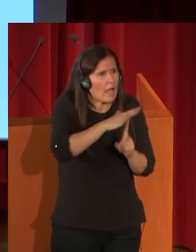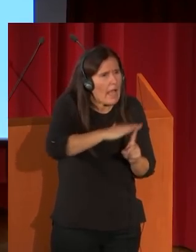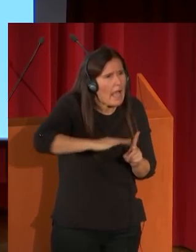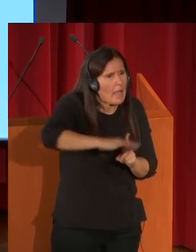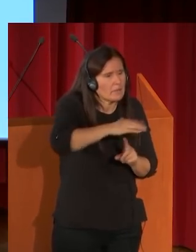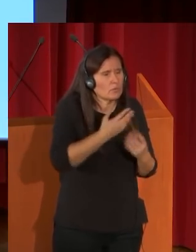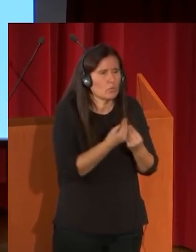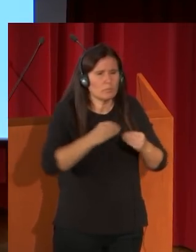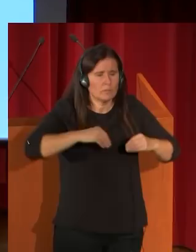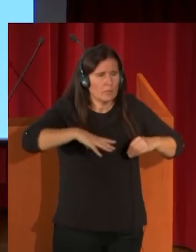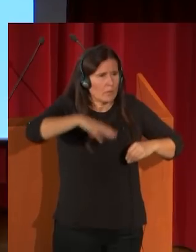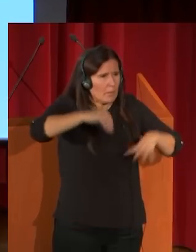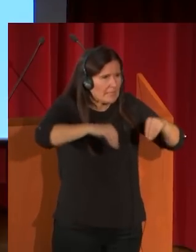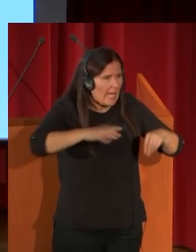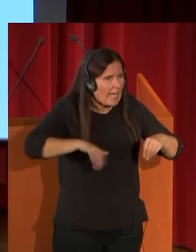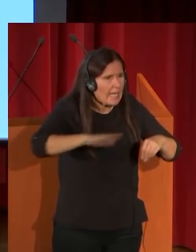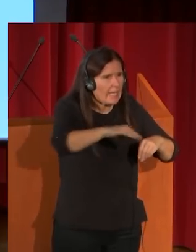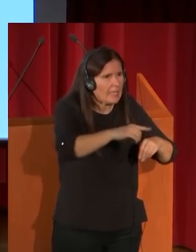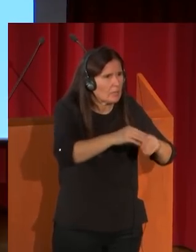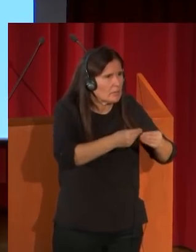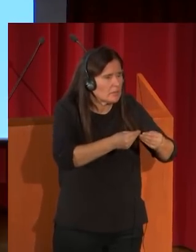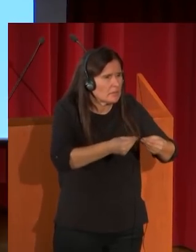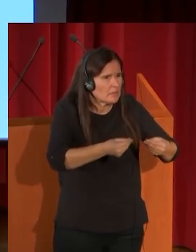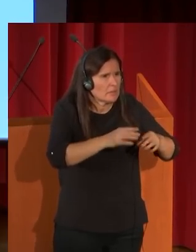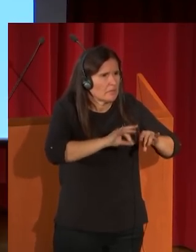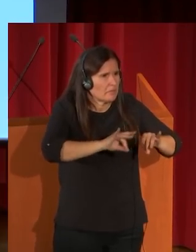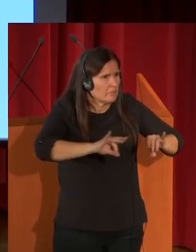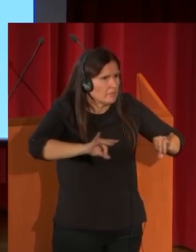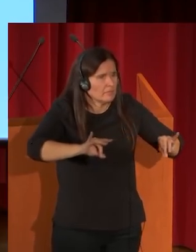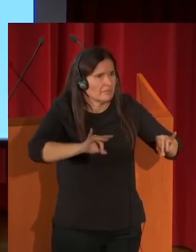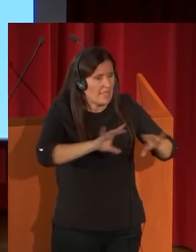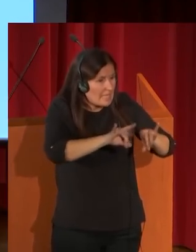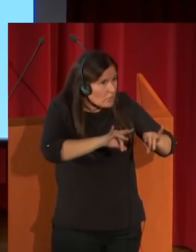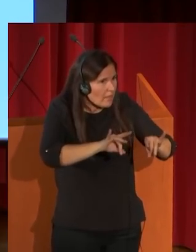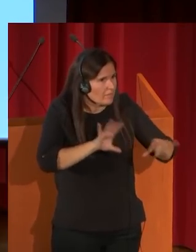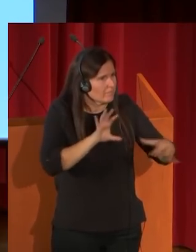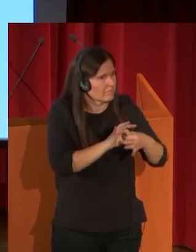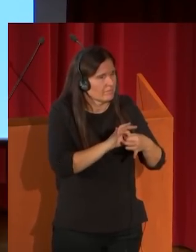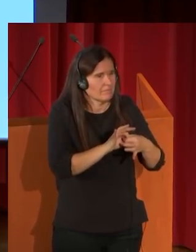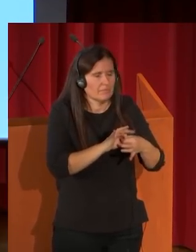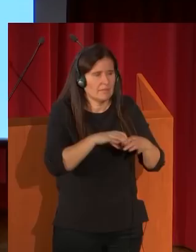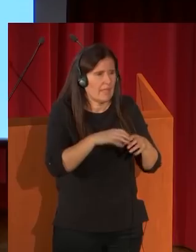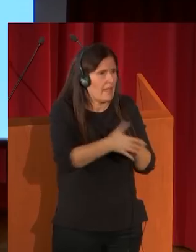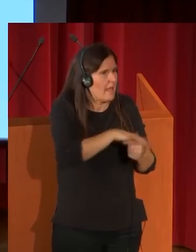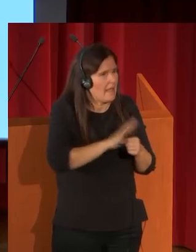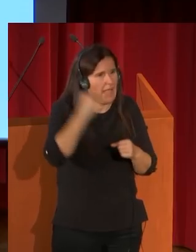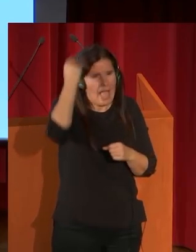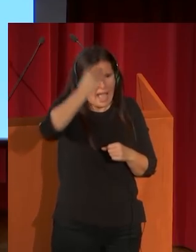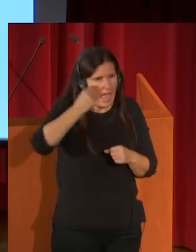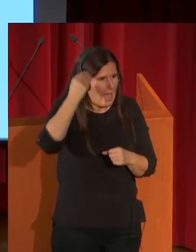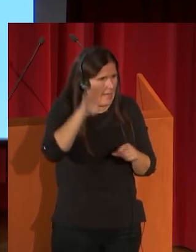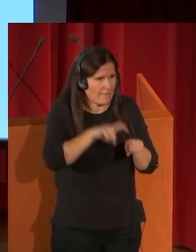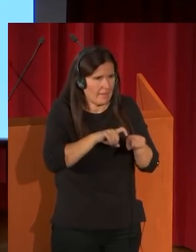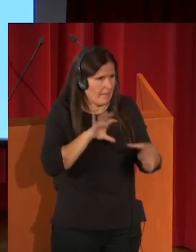paisaje desolado que da esa idea de la originalidad árabe, que él ve en el mundo árabe. También ve cómo